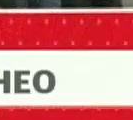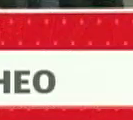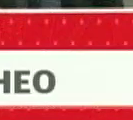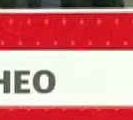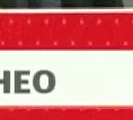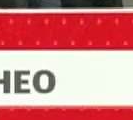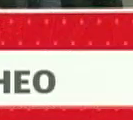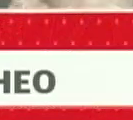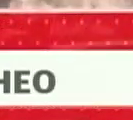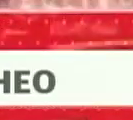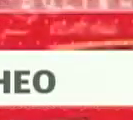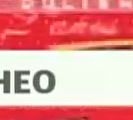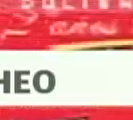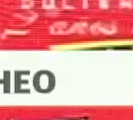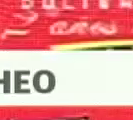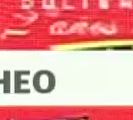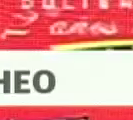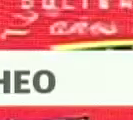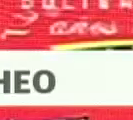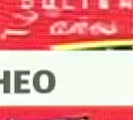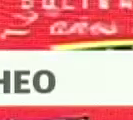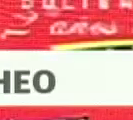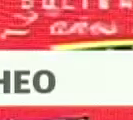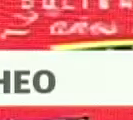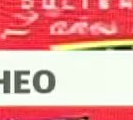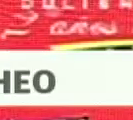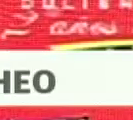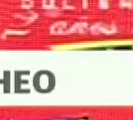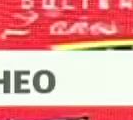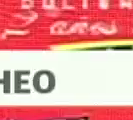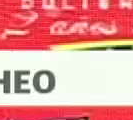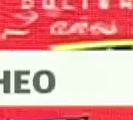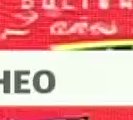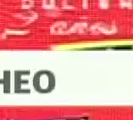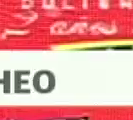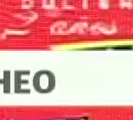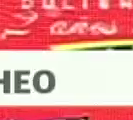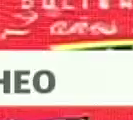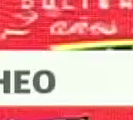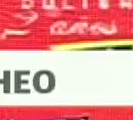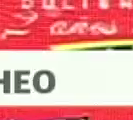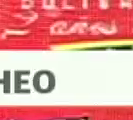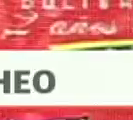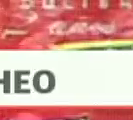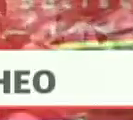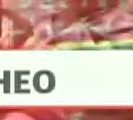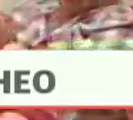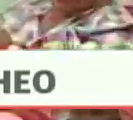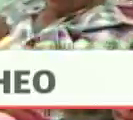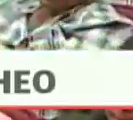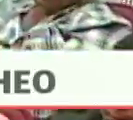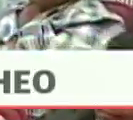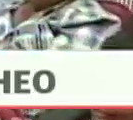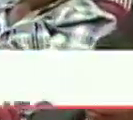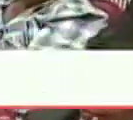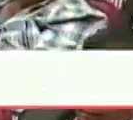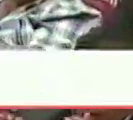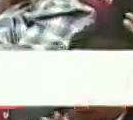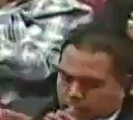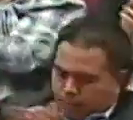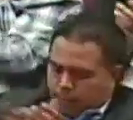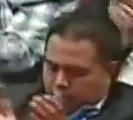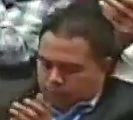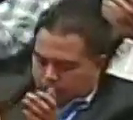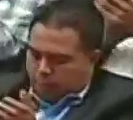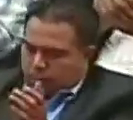patria sigue no nos vencerán jamás venceremos siempre